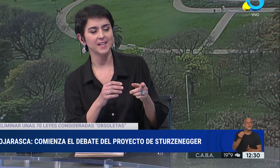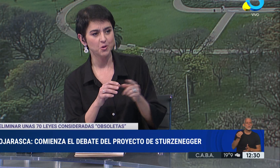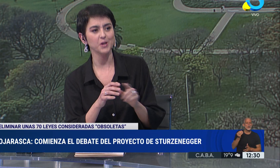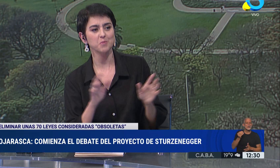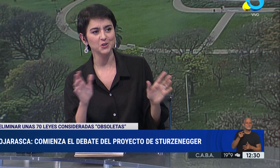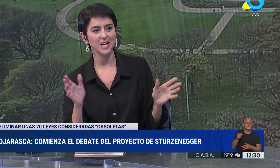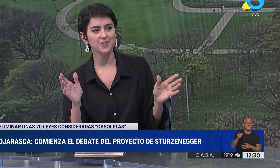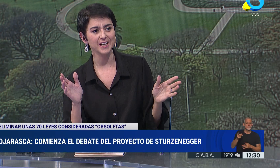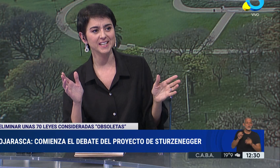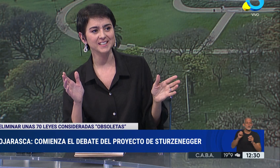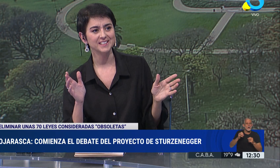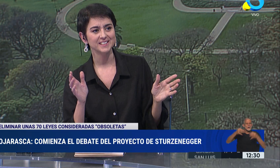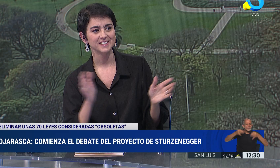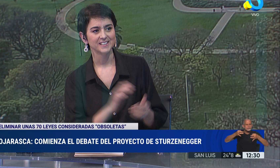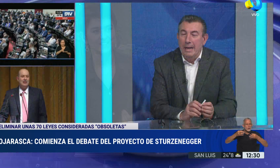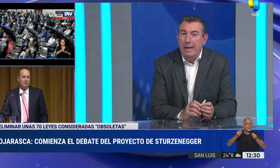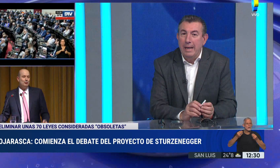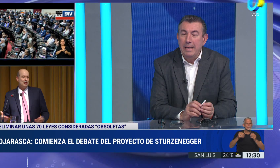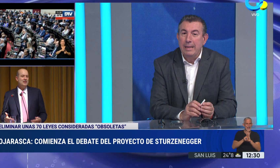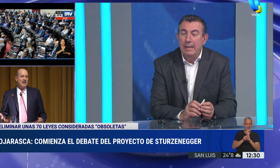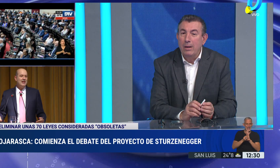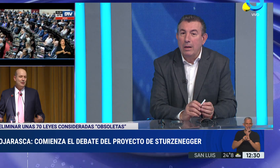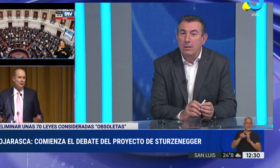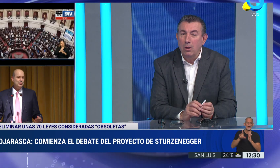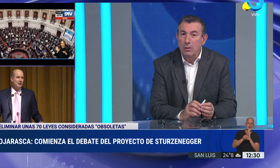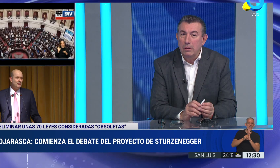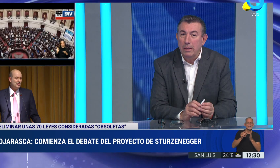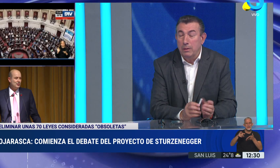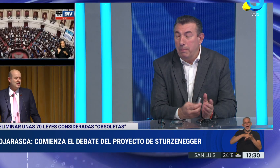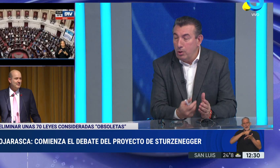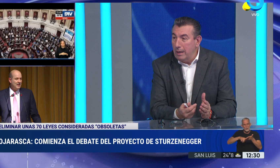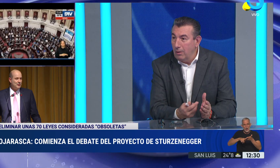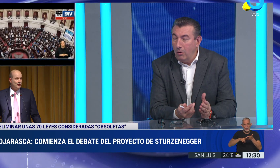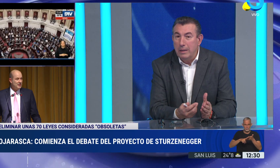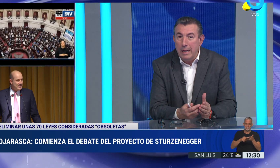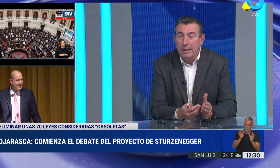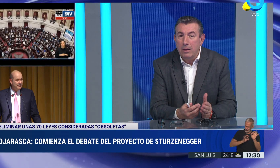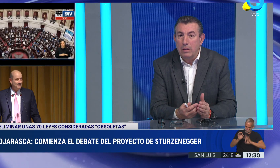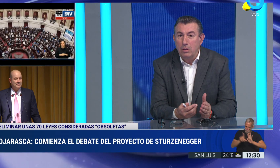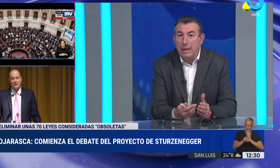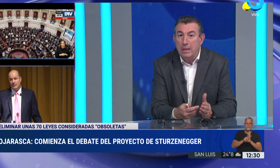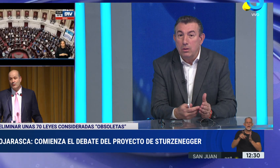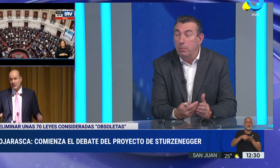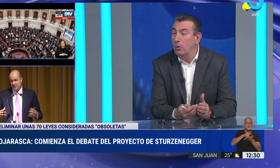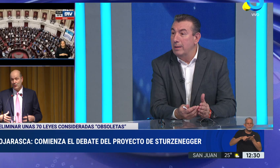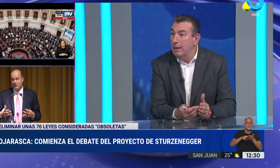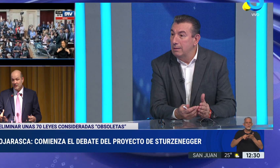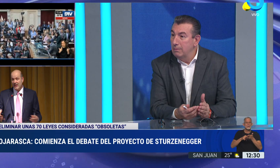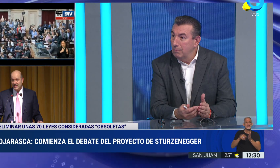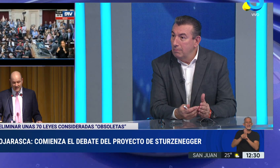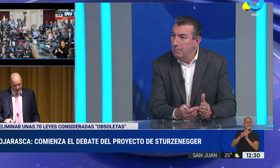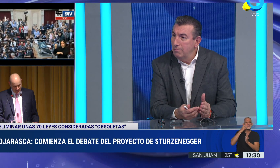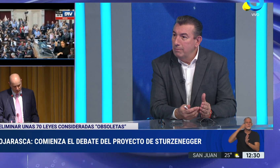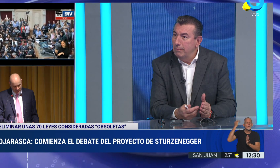Fer, ¿el nombre completo de la Ley Ojarasca? Bueno, a ver, Ley de Derogación es el proyecto, ¿no? De Ley de Derogación de Leyes Obsoletas.